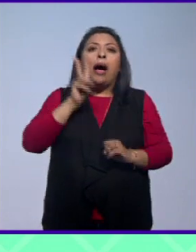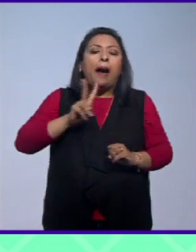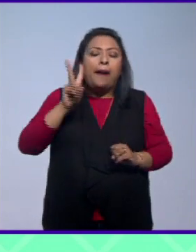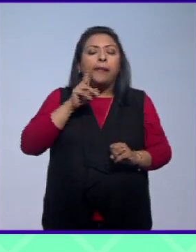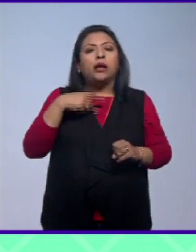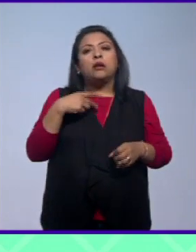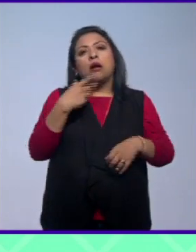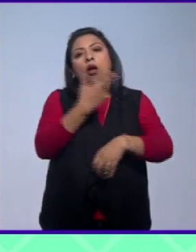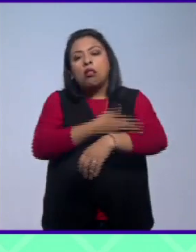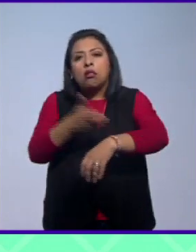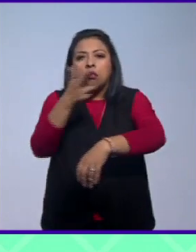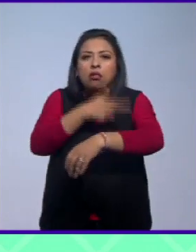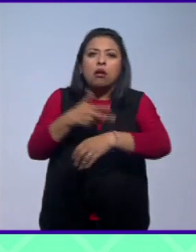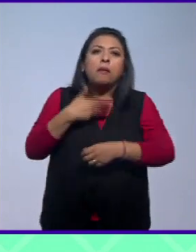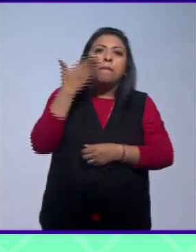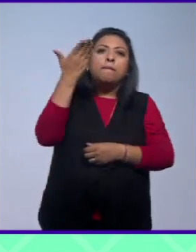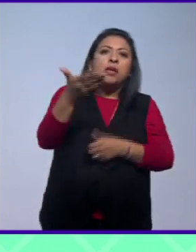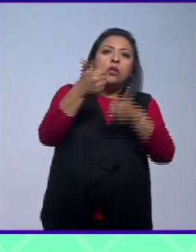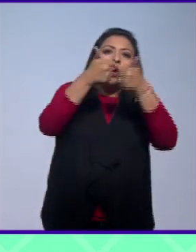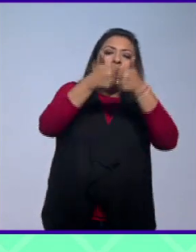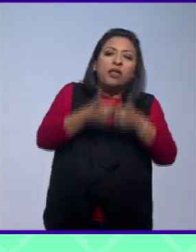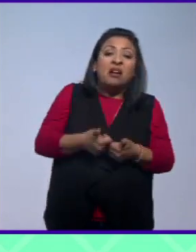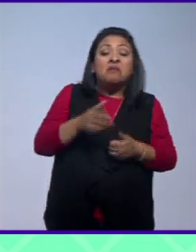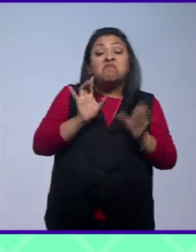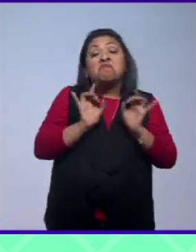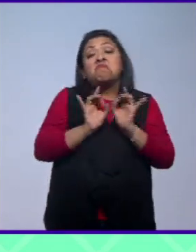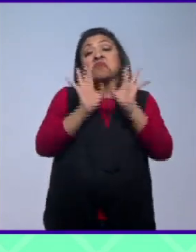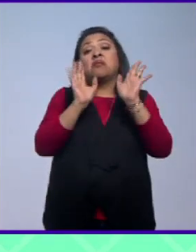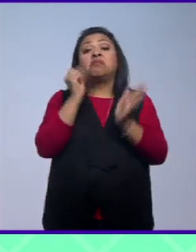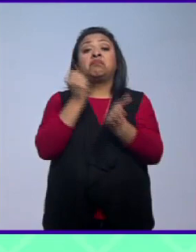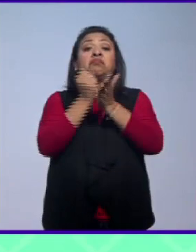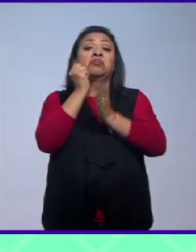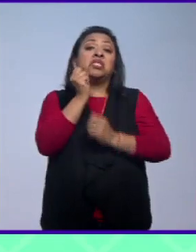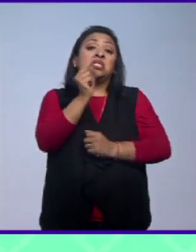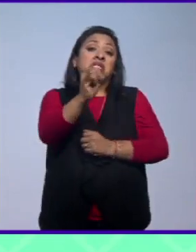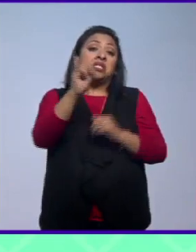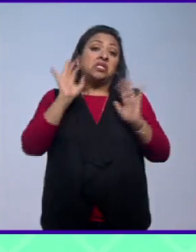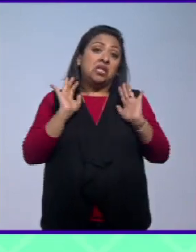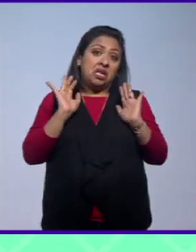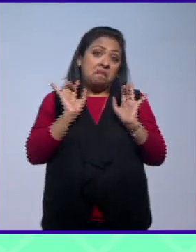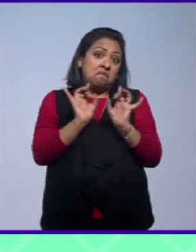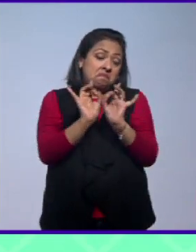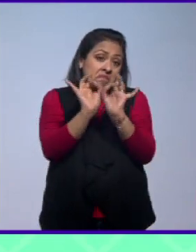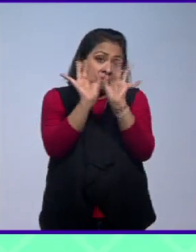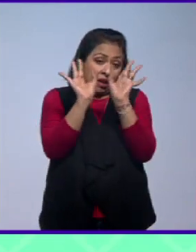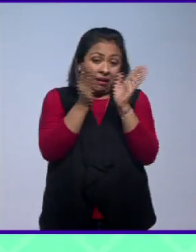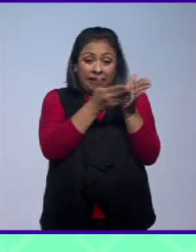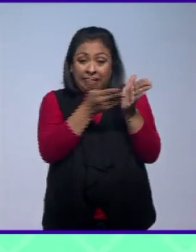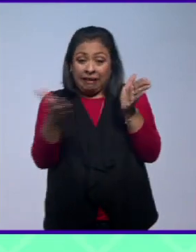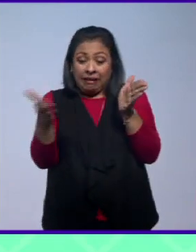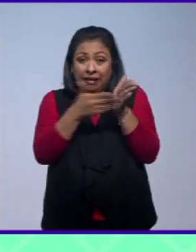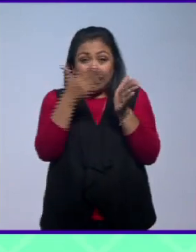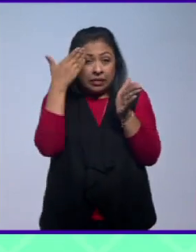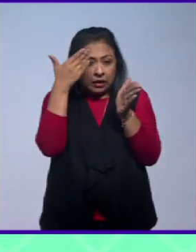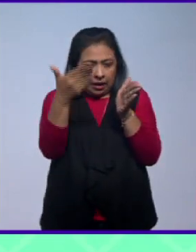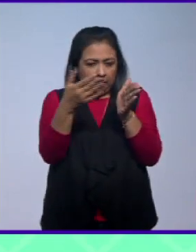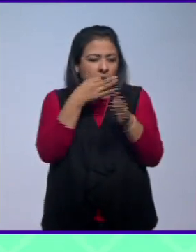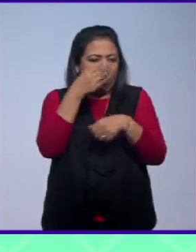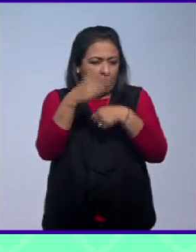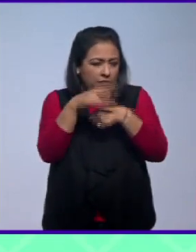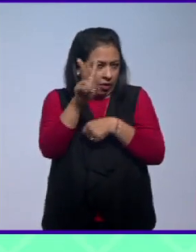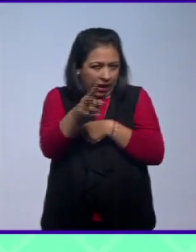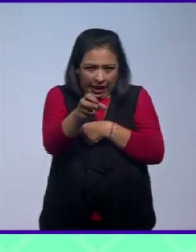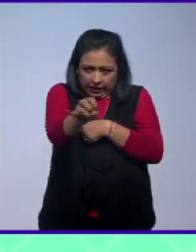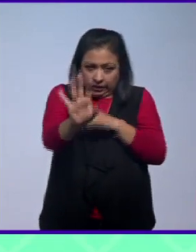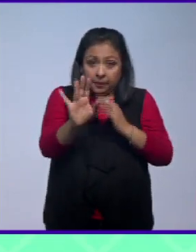todo el procedimiento de solicitud de asilo y eventualmente tal vez ser aprobados eventualmente pero en ese ínterin te lo voy a decir tal cual